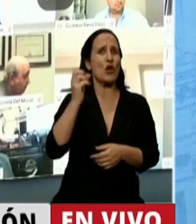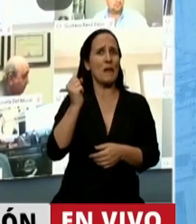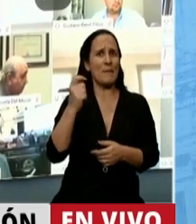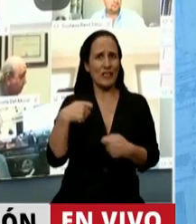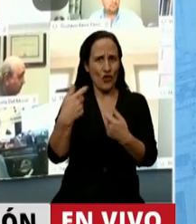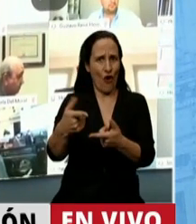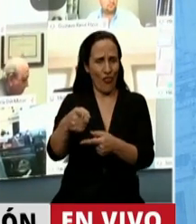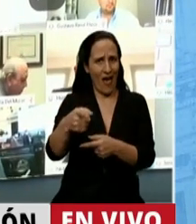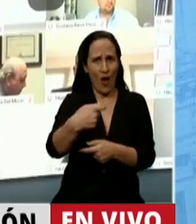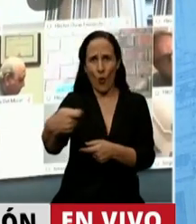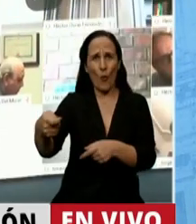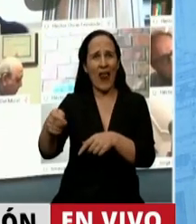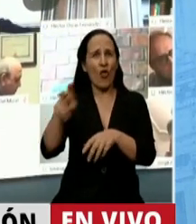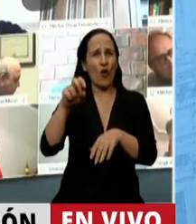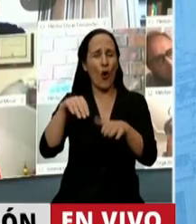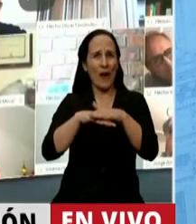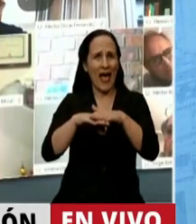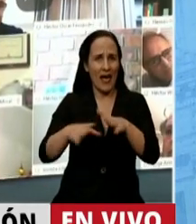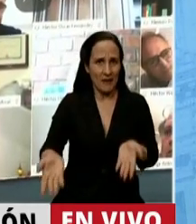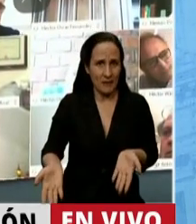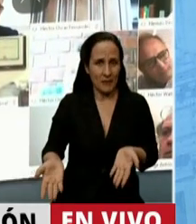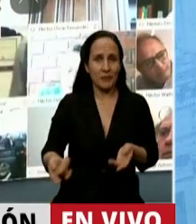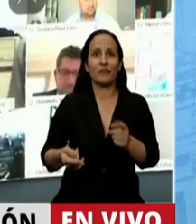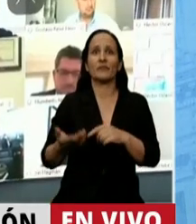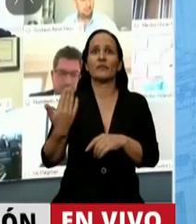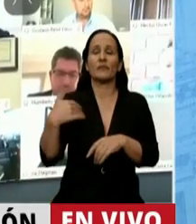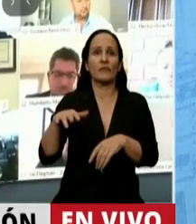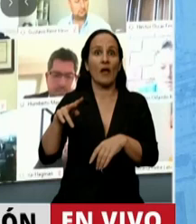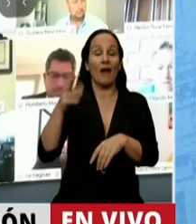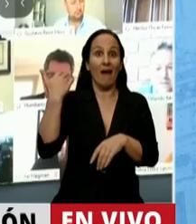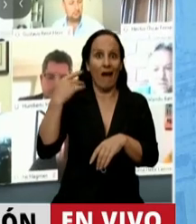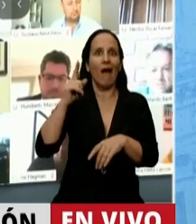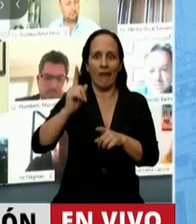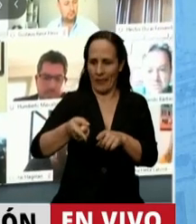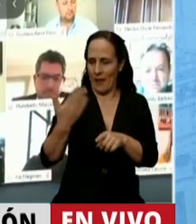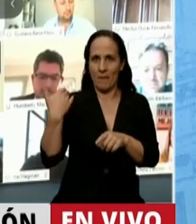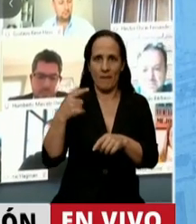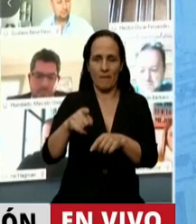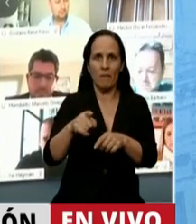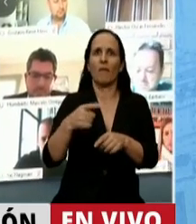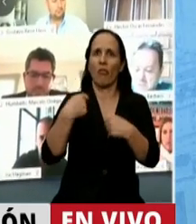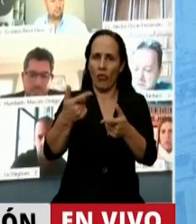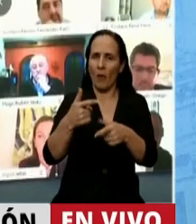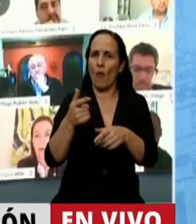jubilados de la mínima. En enero dimos un bono de 5.000 pesos a los jubilados de la mínima.